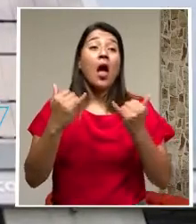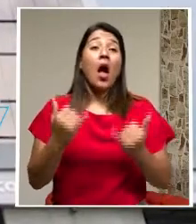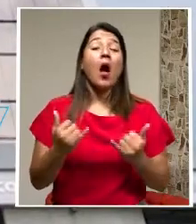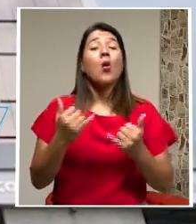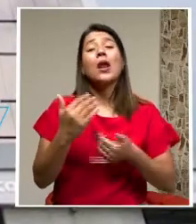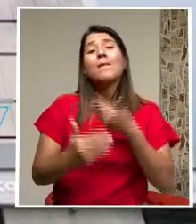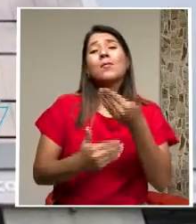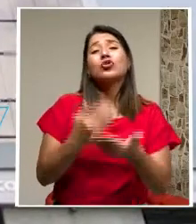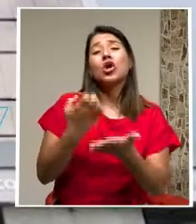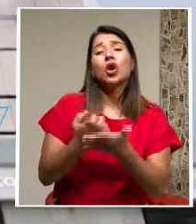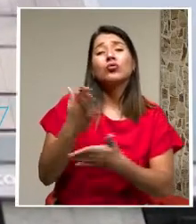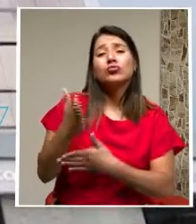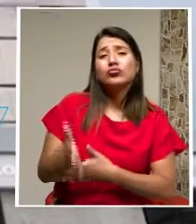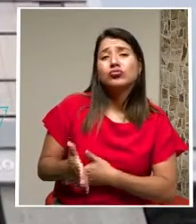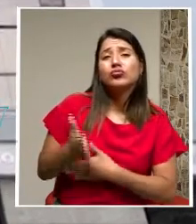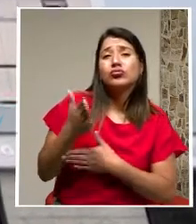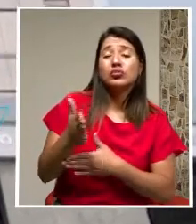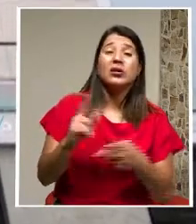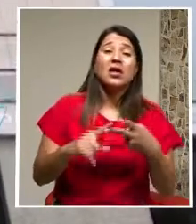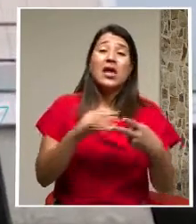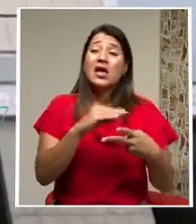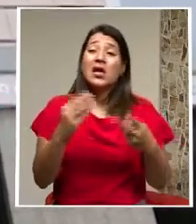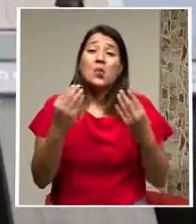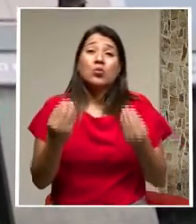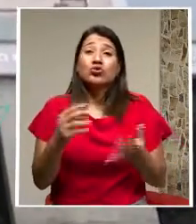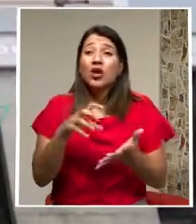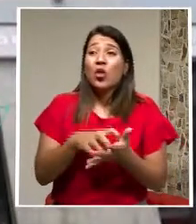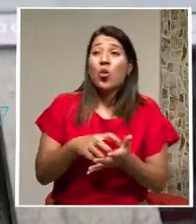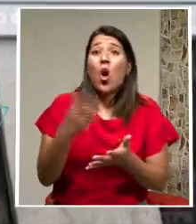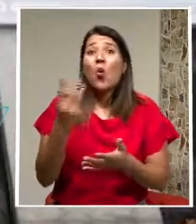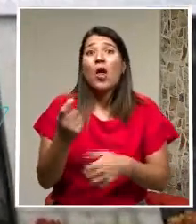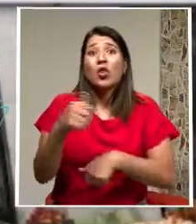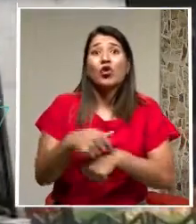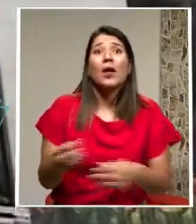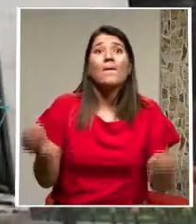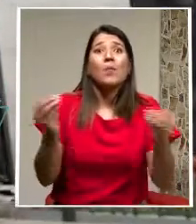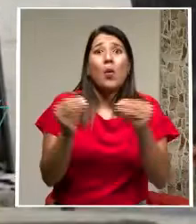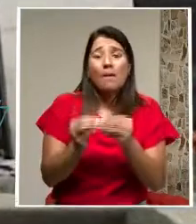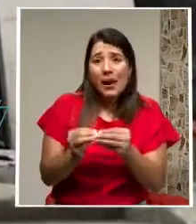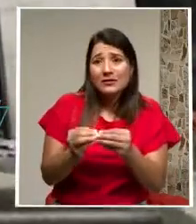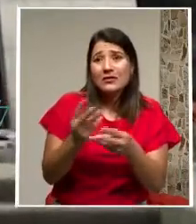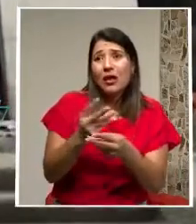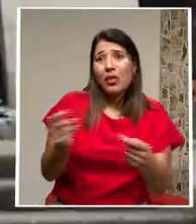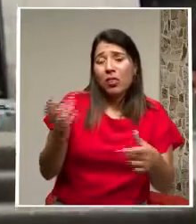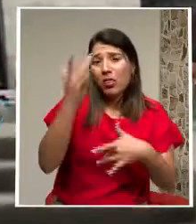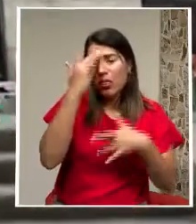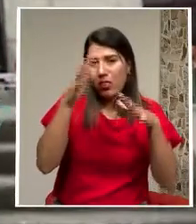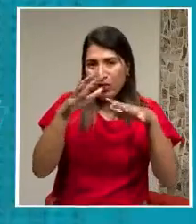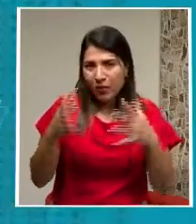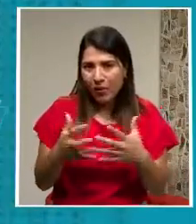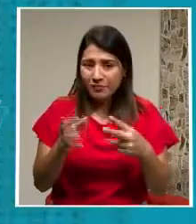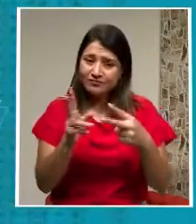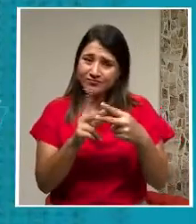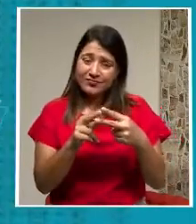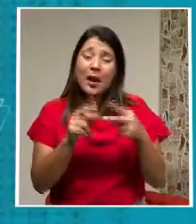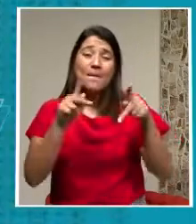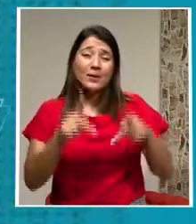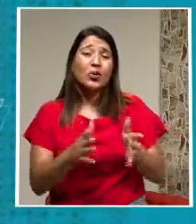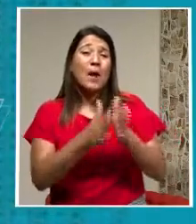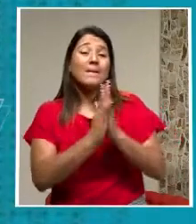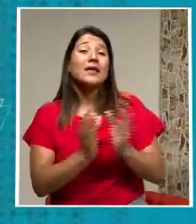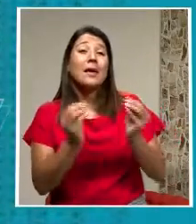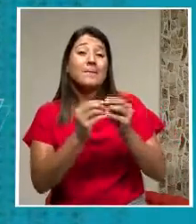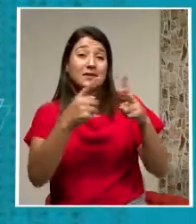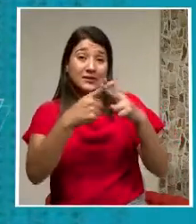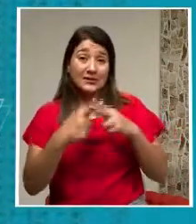Y la incertidumbre Que persiste Sobre el tiempo Que llevará A la mitigación De los impactos Que ha traído La pandemia Desde el mes De